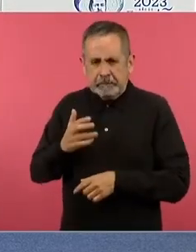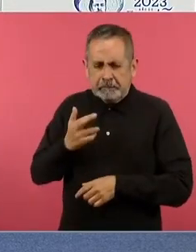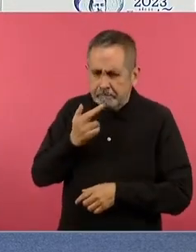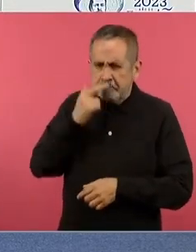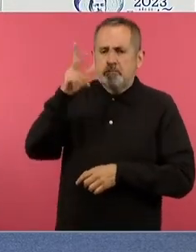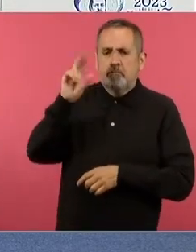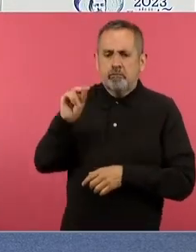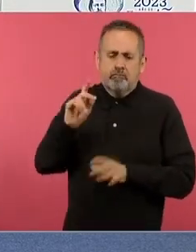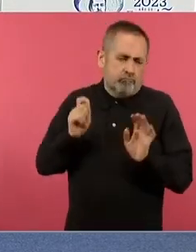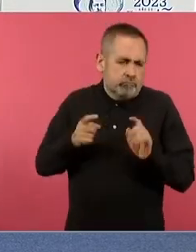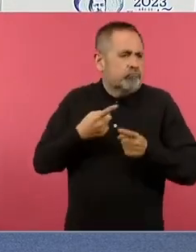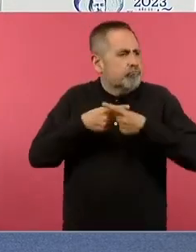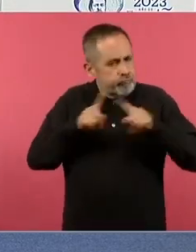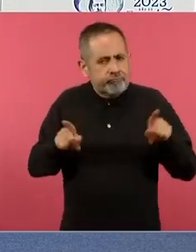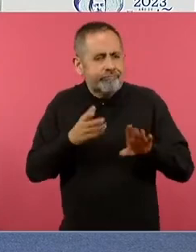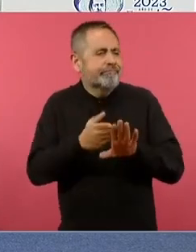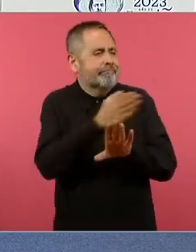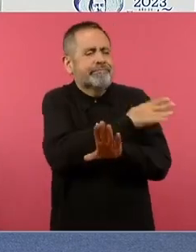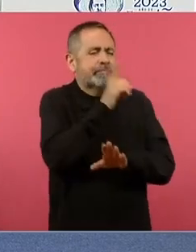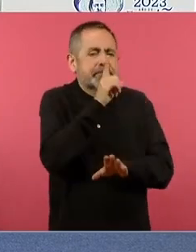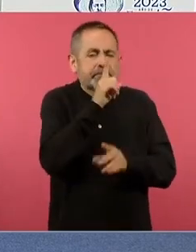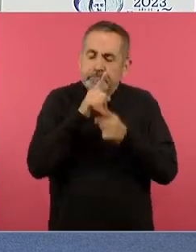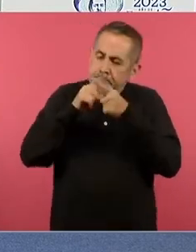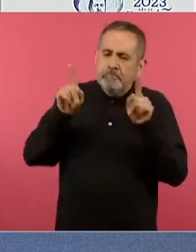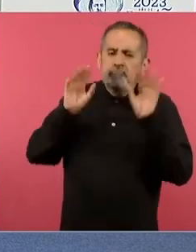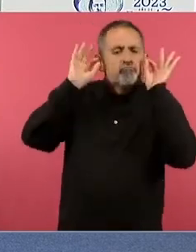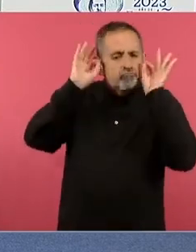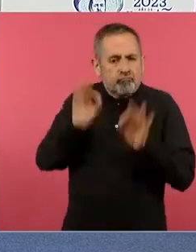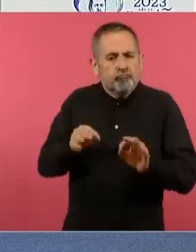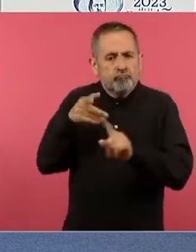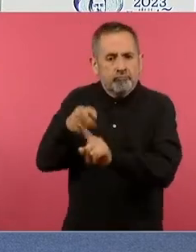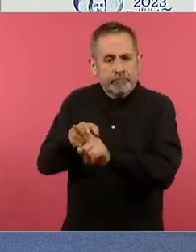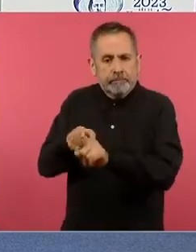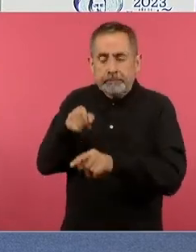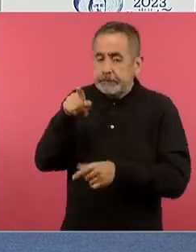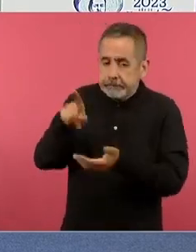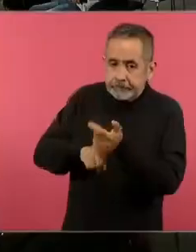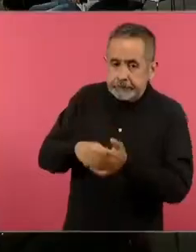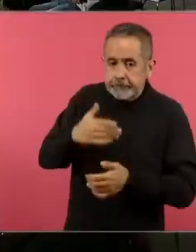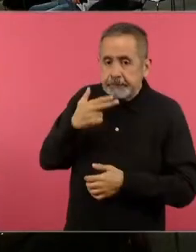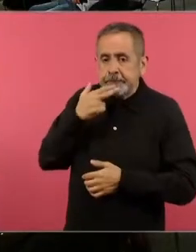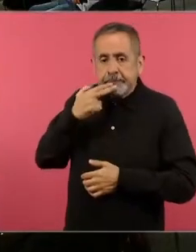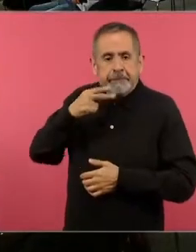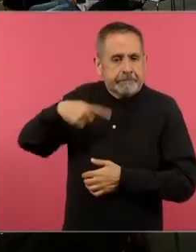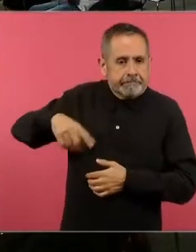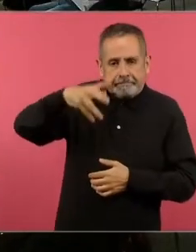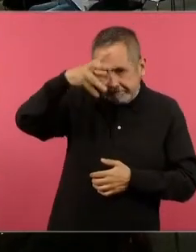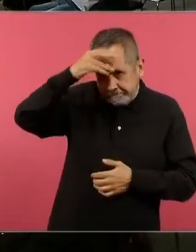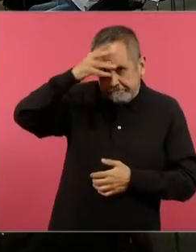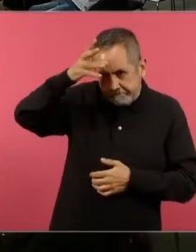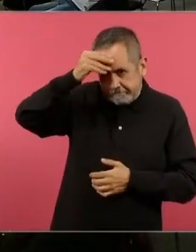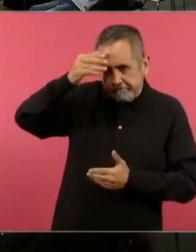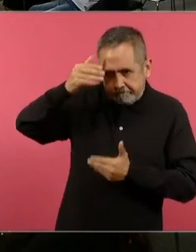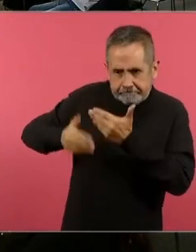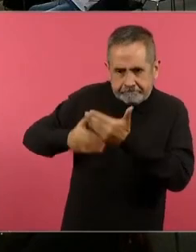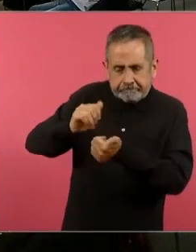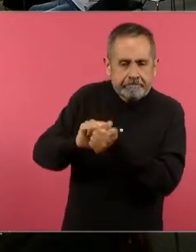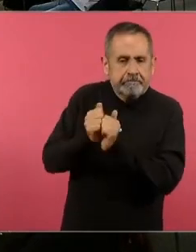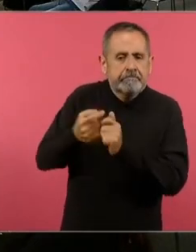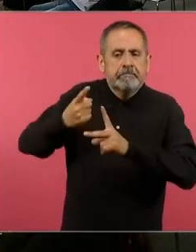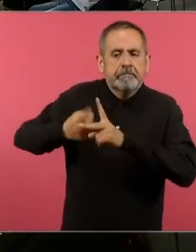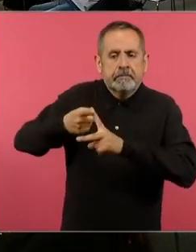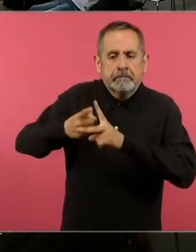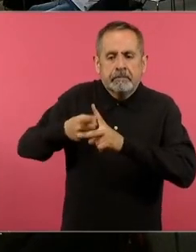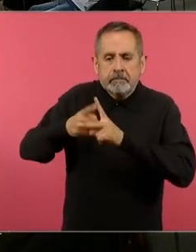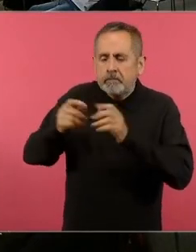digo muy distinta y digo que también es una forma también de ir aprendiendo a enseñar las matemáticas de